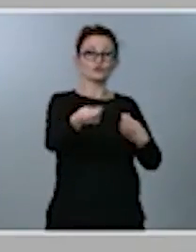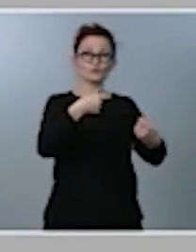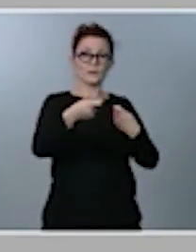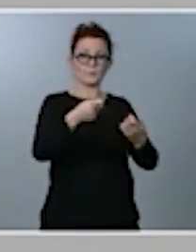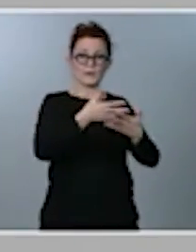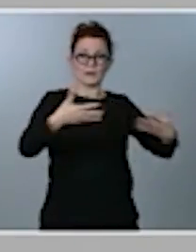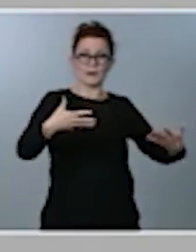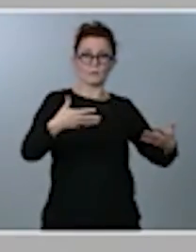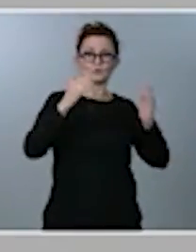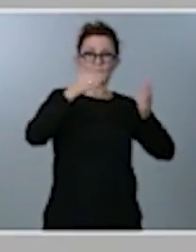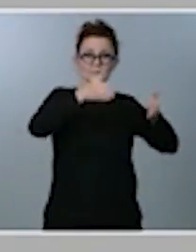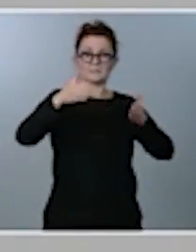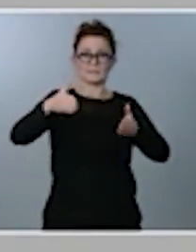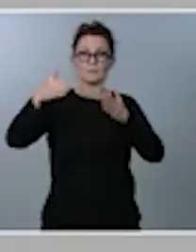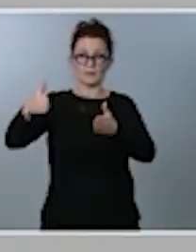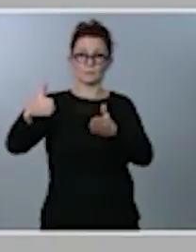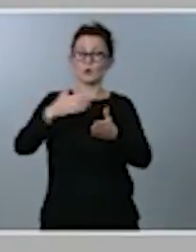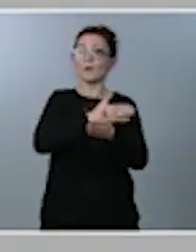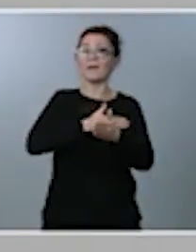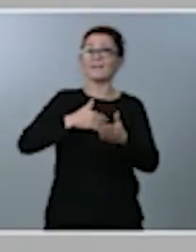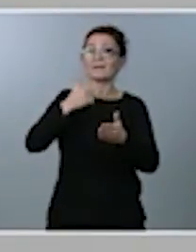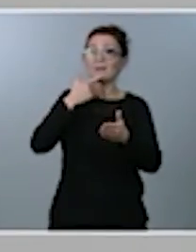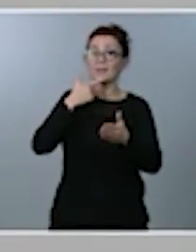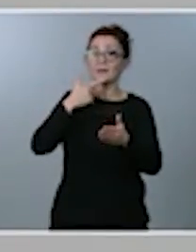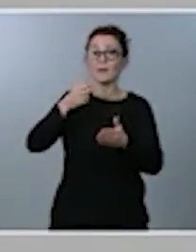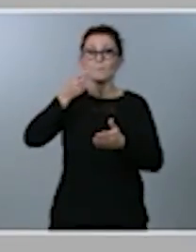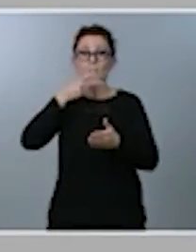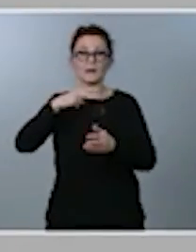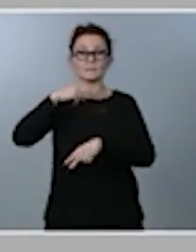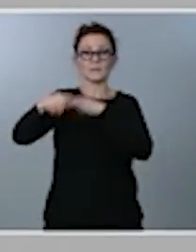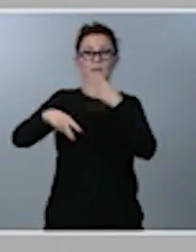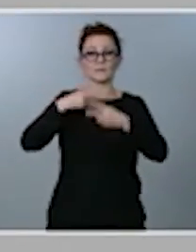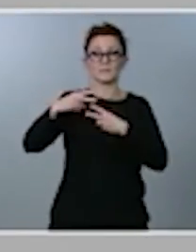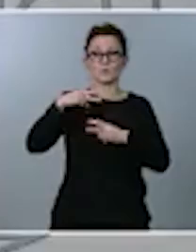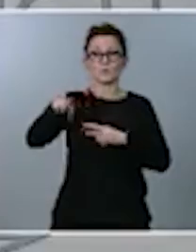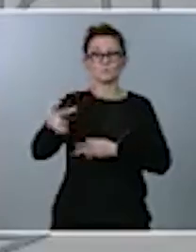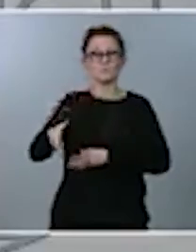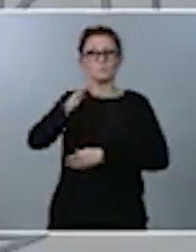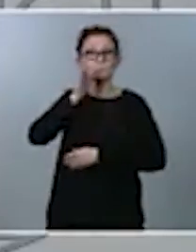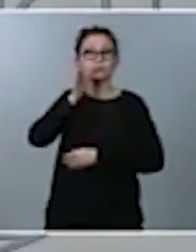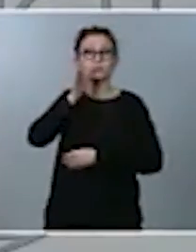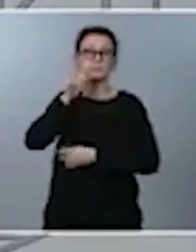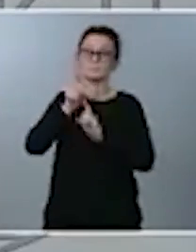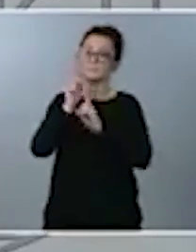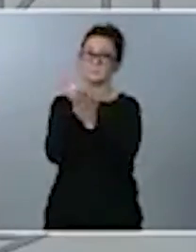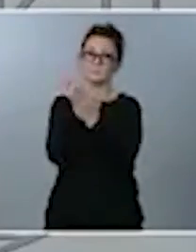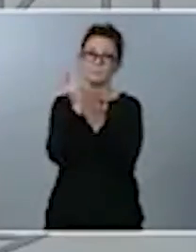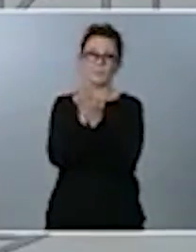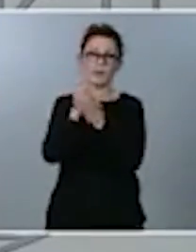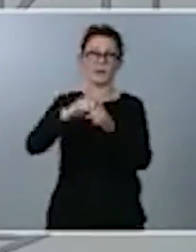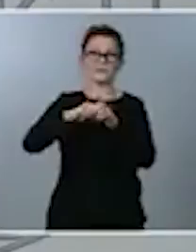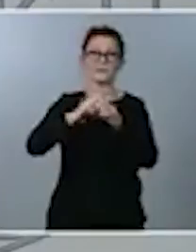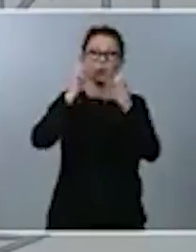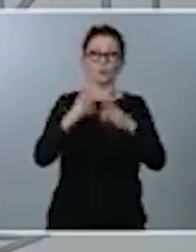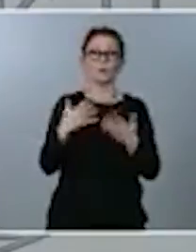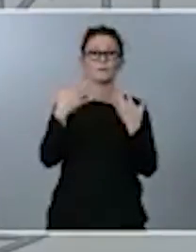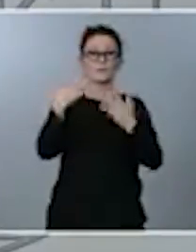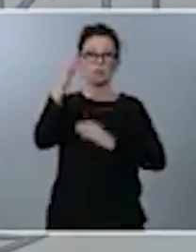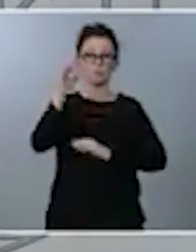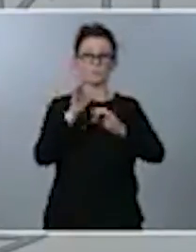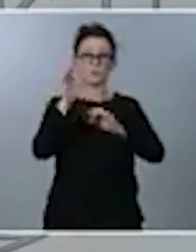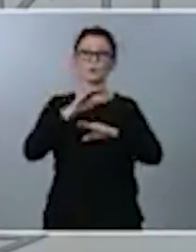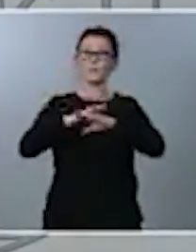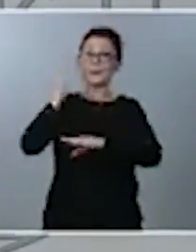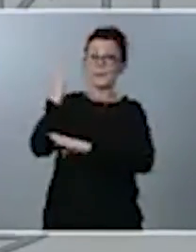tanto, la consumición en bares y restaurantes seguirá tributando al mismo tipo, al 10%, para no perjudicar a la